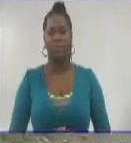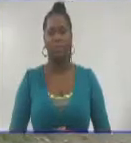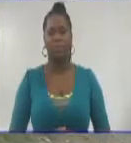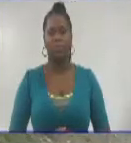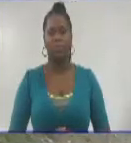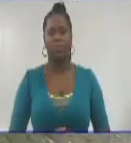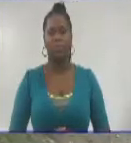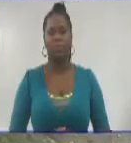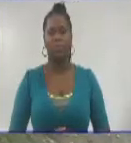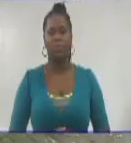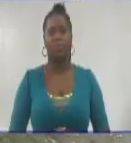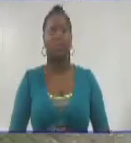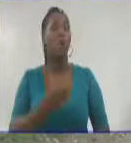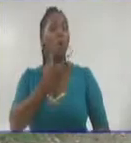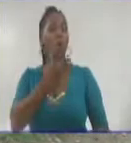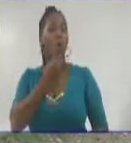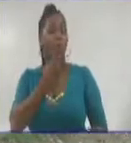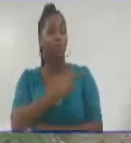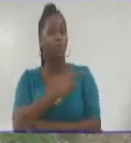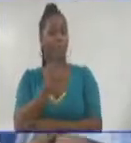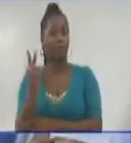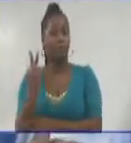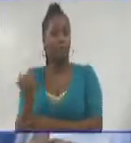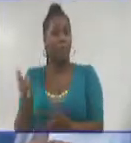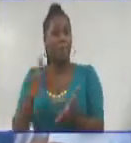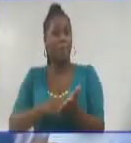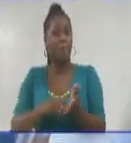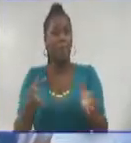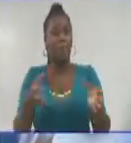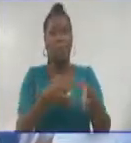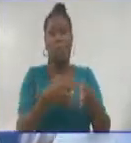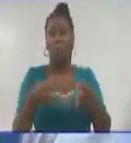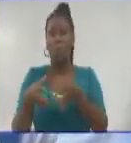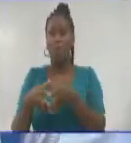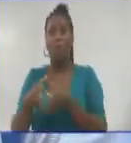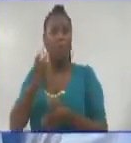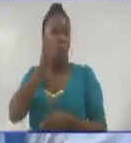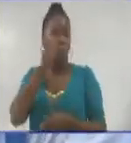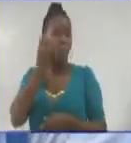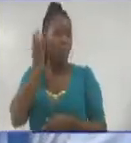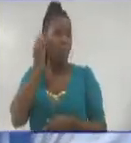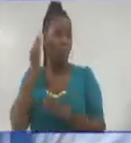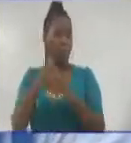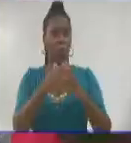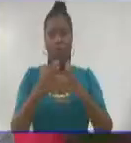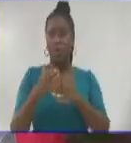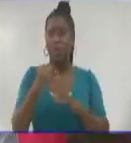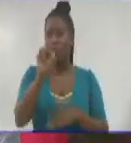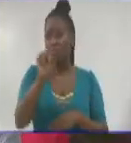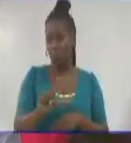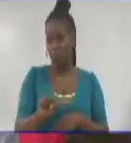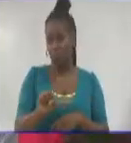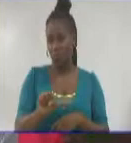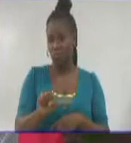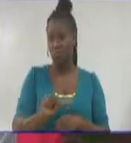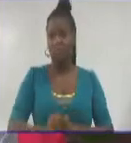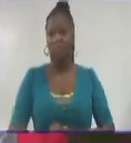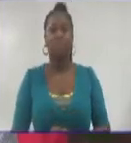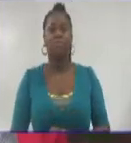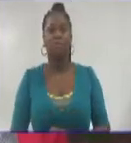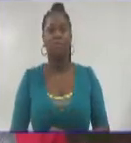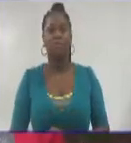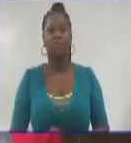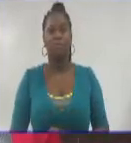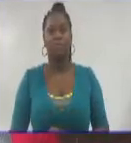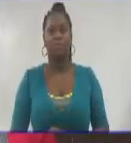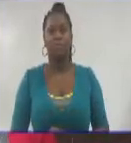La vanguardia de la juventud cubana ingresó a sus filas a un grupo de muchachos y muchachas de la comunidad Ho Chi Minh del Consejo Popular Sur Isleta en la